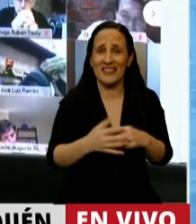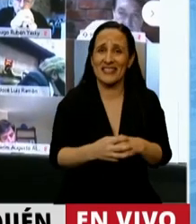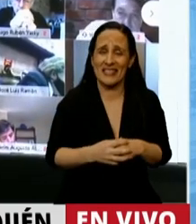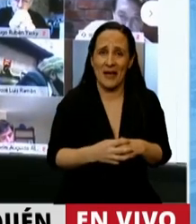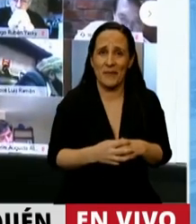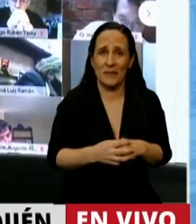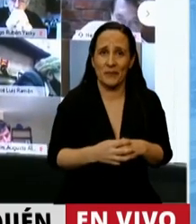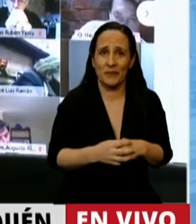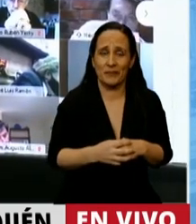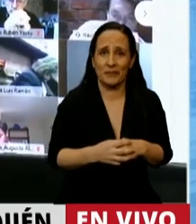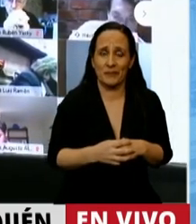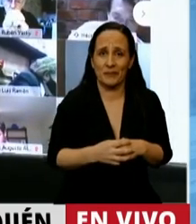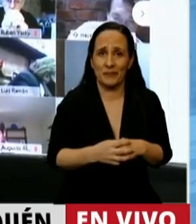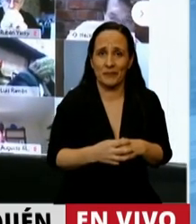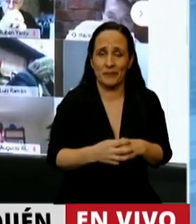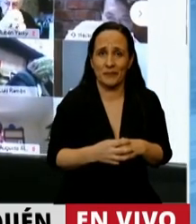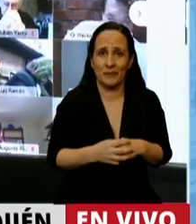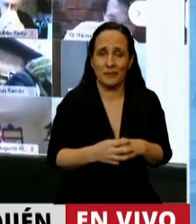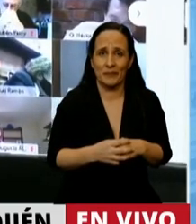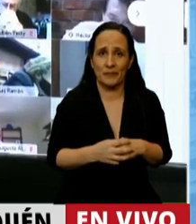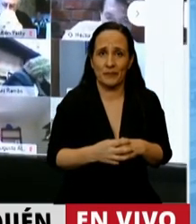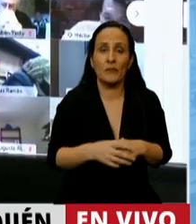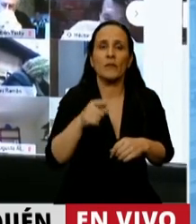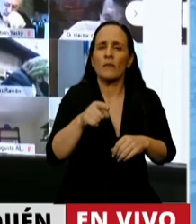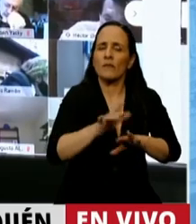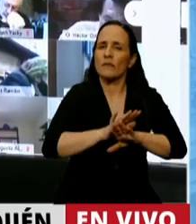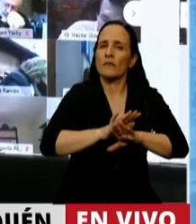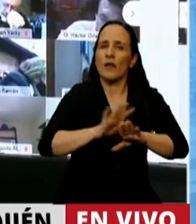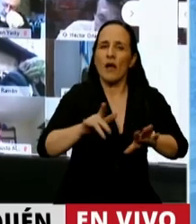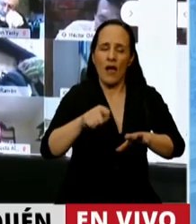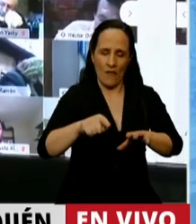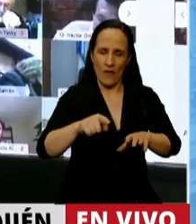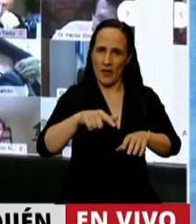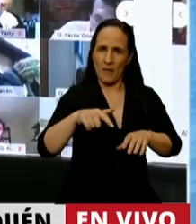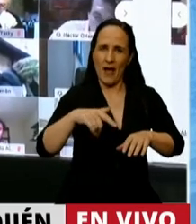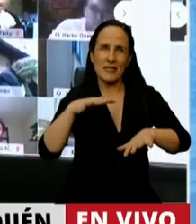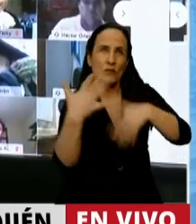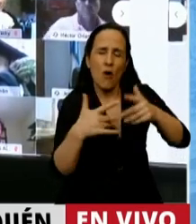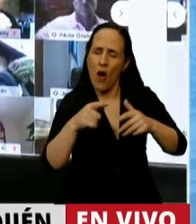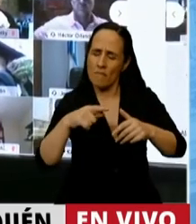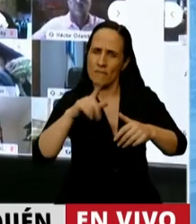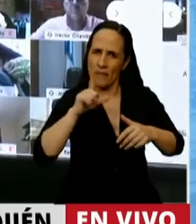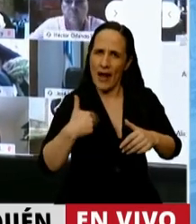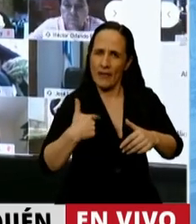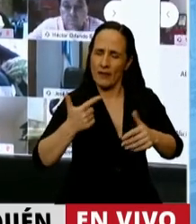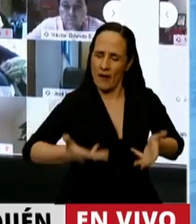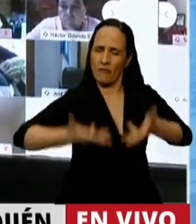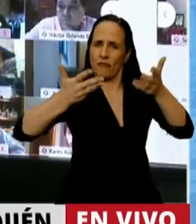la faz de la tierra de una vez y para siempre una nueva y gloriosa nación. Muchísimas gracias.